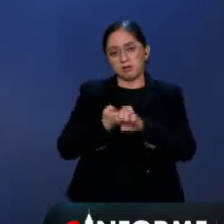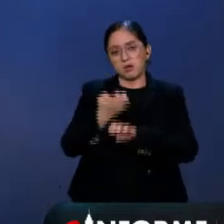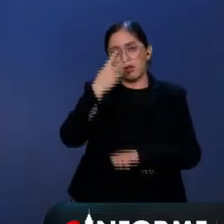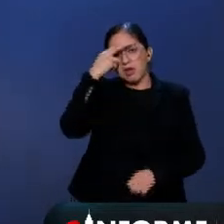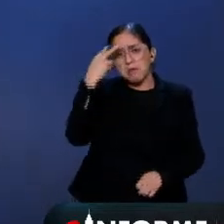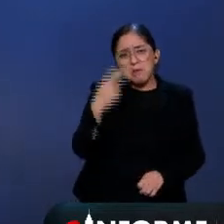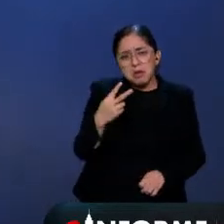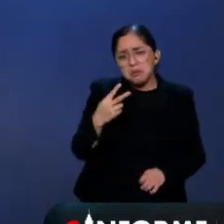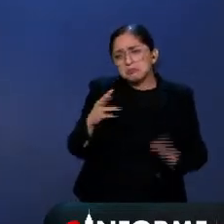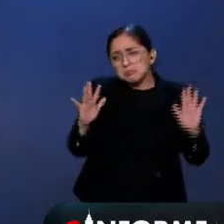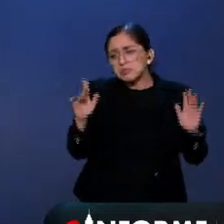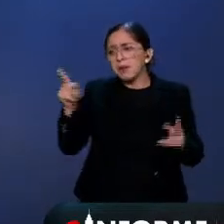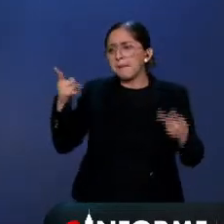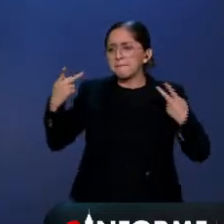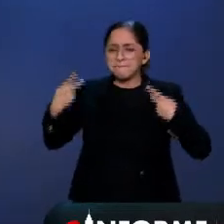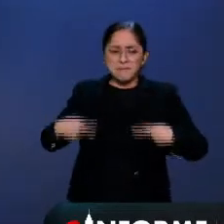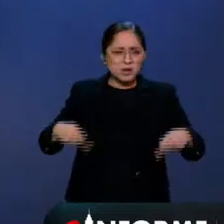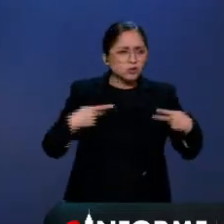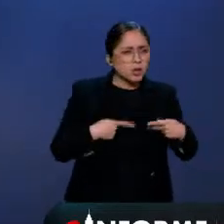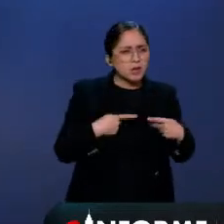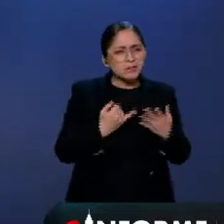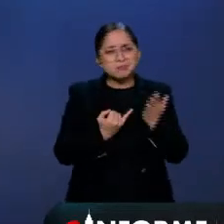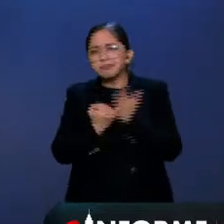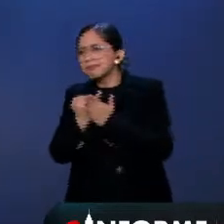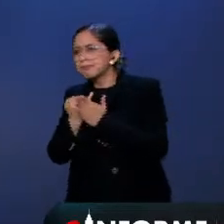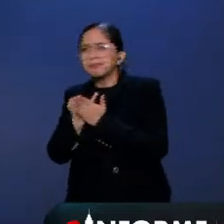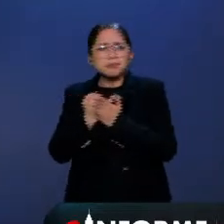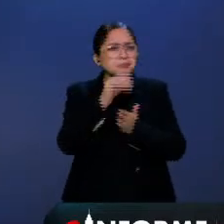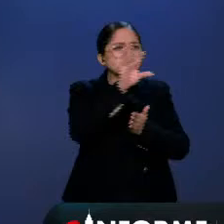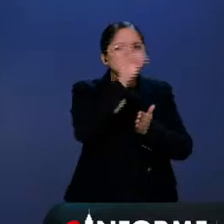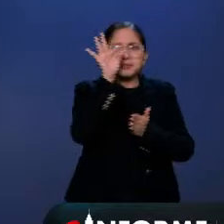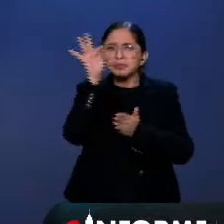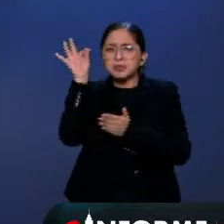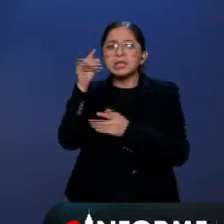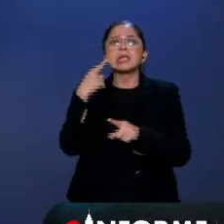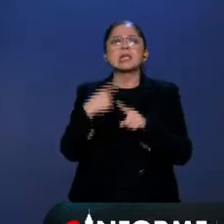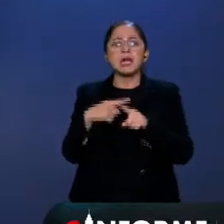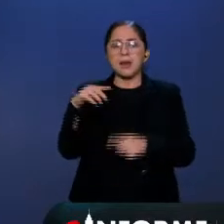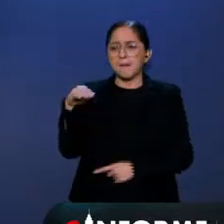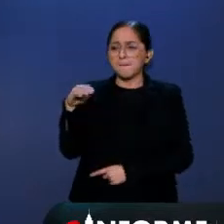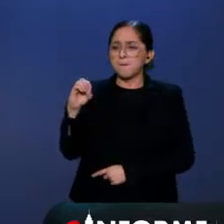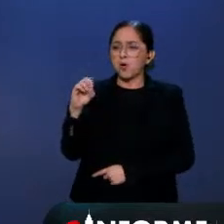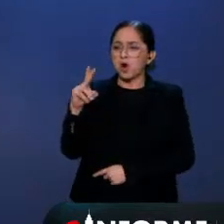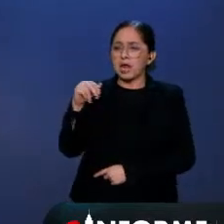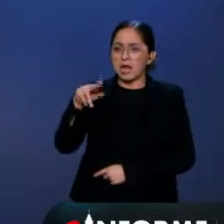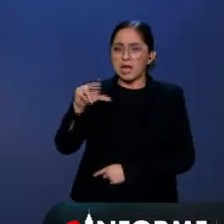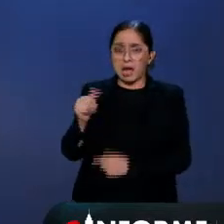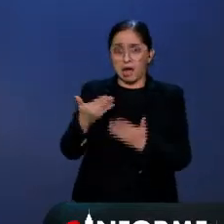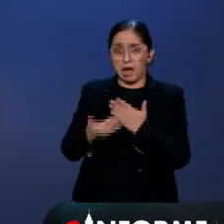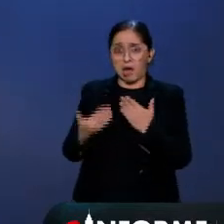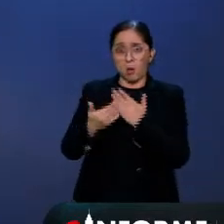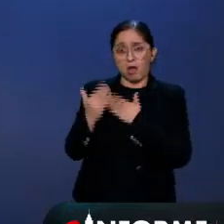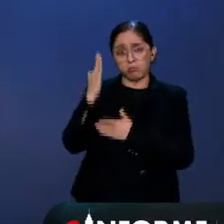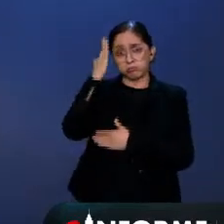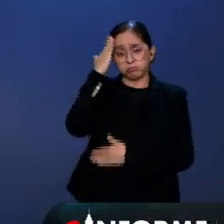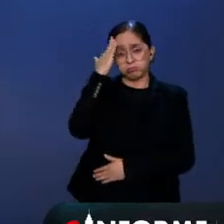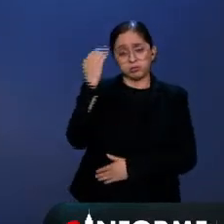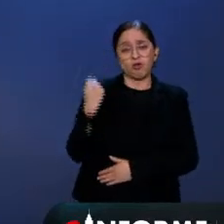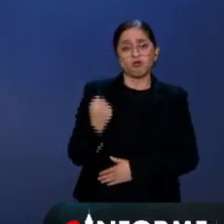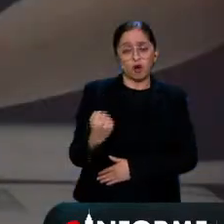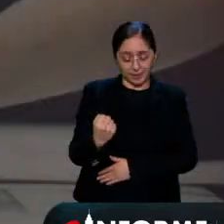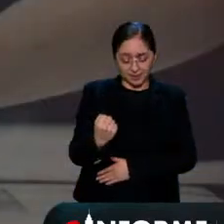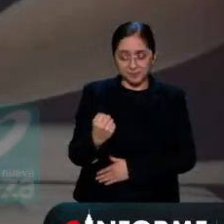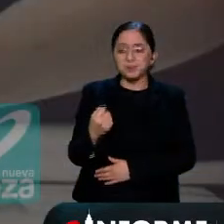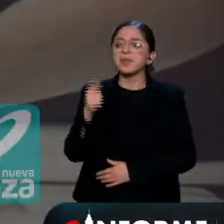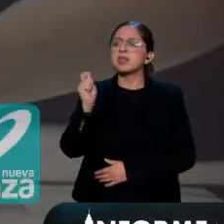ciudadanos ya empezaron a manifestar sus preferencias electorales y hasta ese momento colocan a Morena por encima de todas las fuerzas políticas. Y es que de acuerdo con una